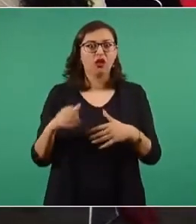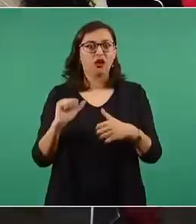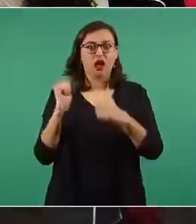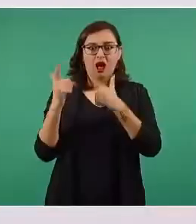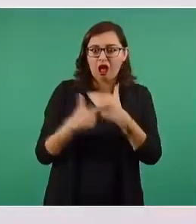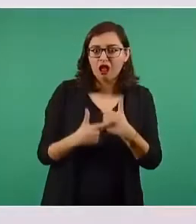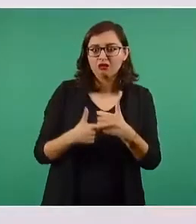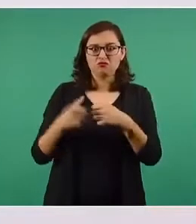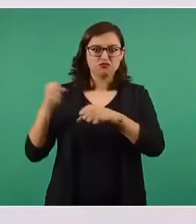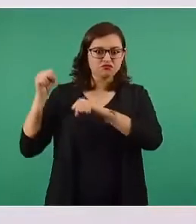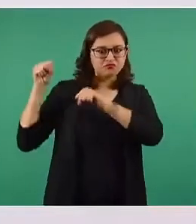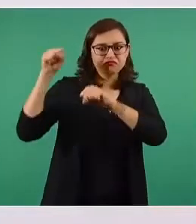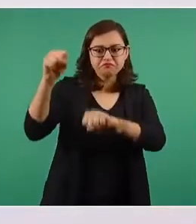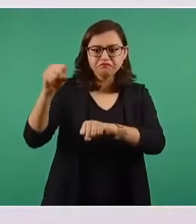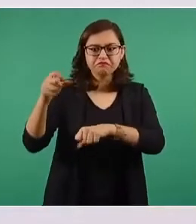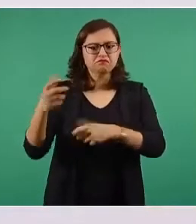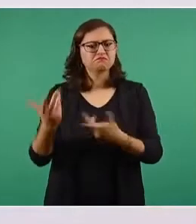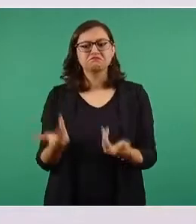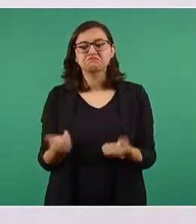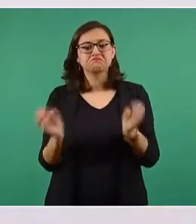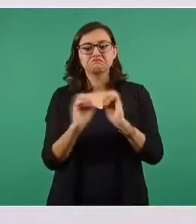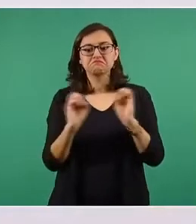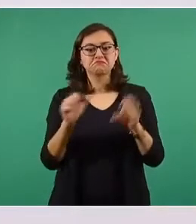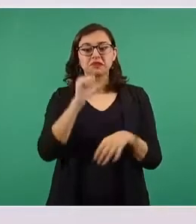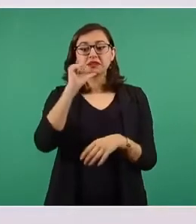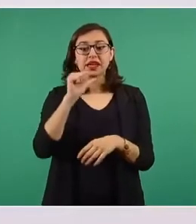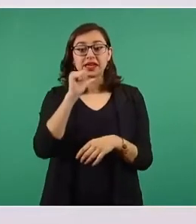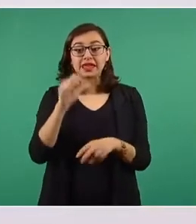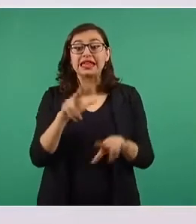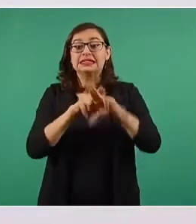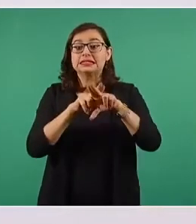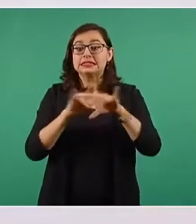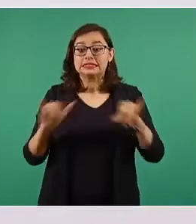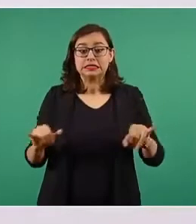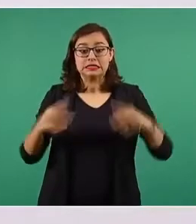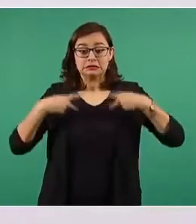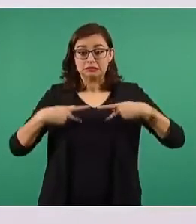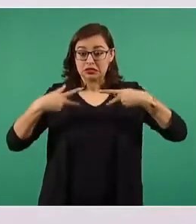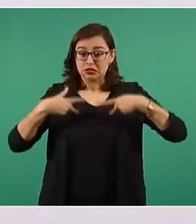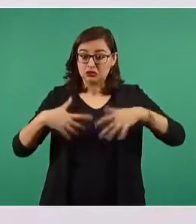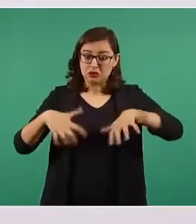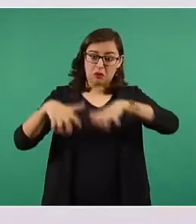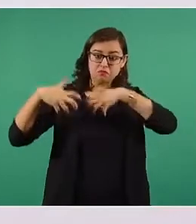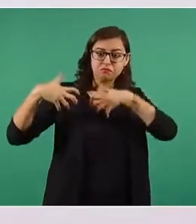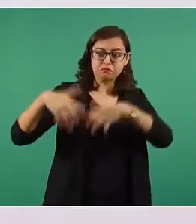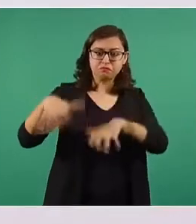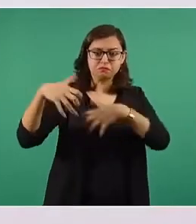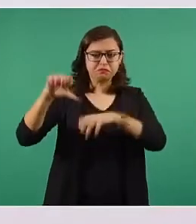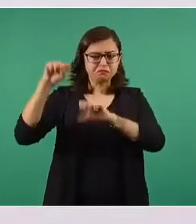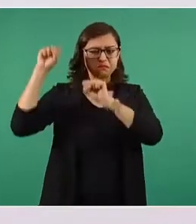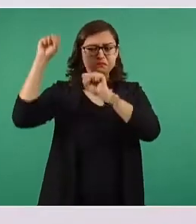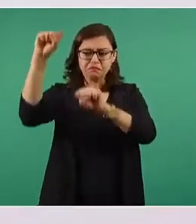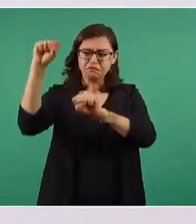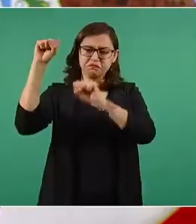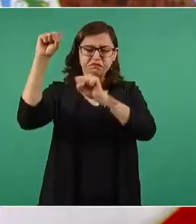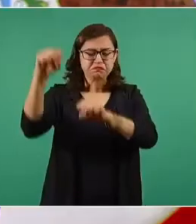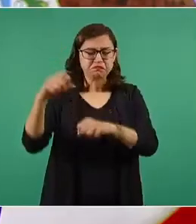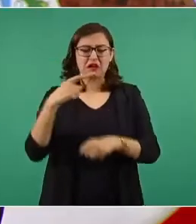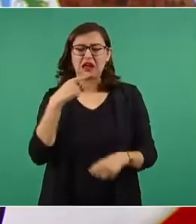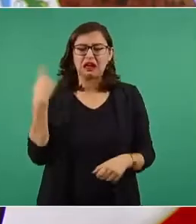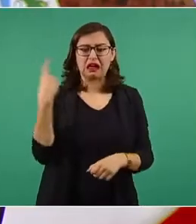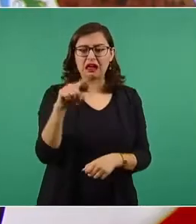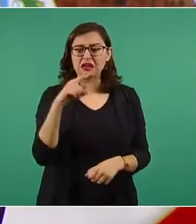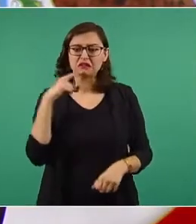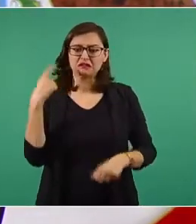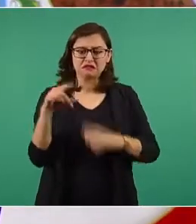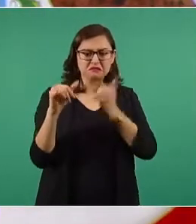No se registró ninguna manifestación significativa en las calles o